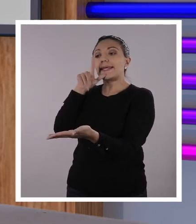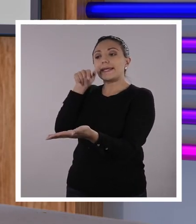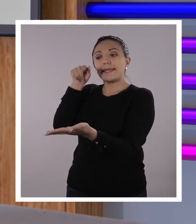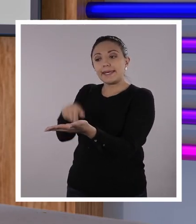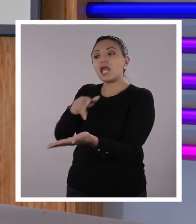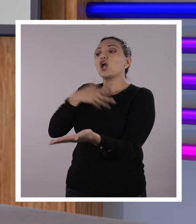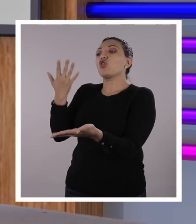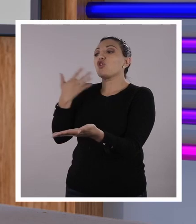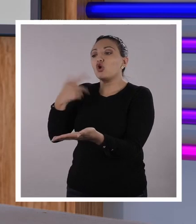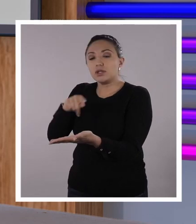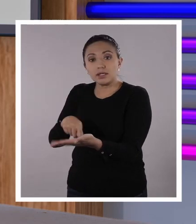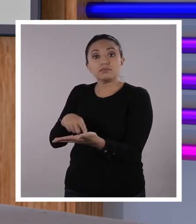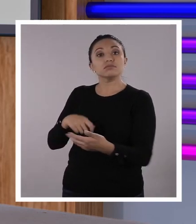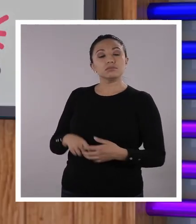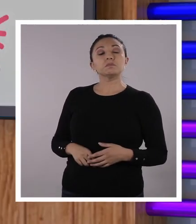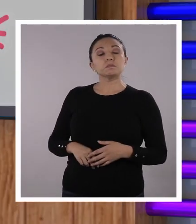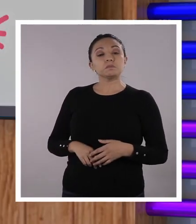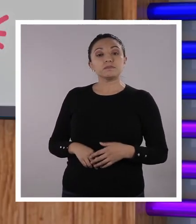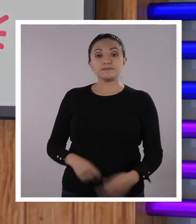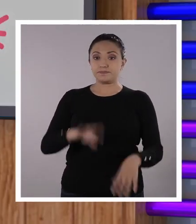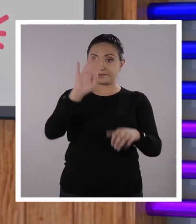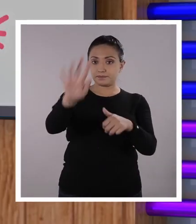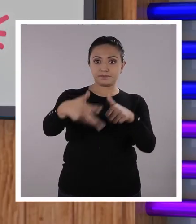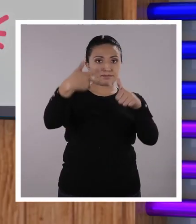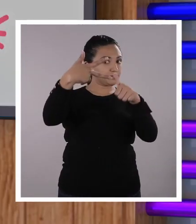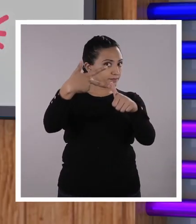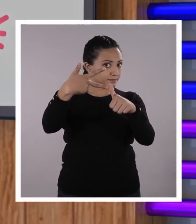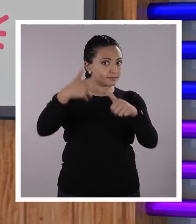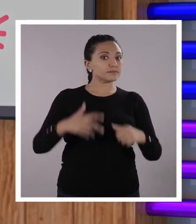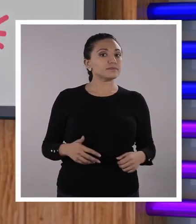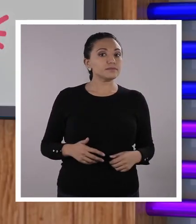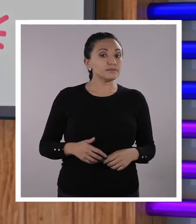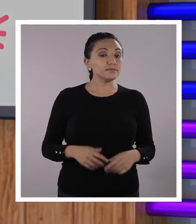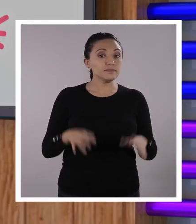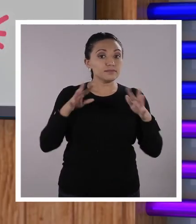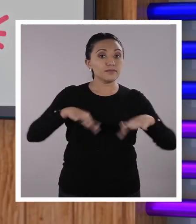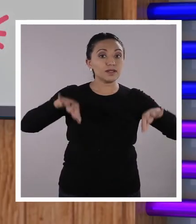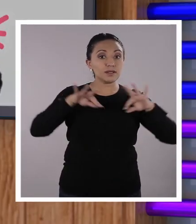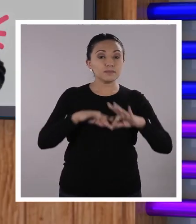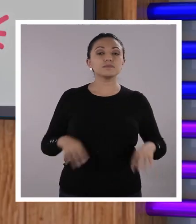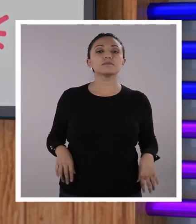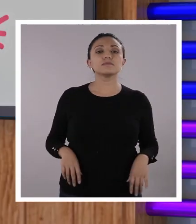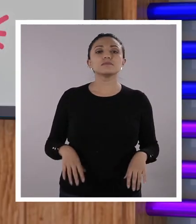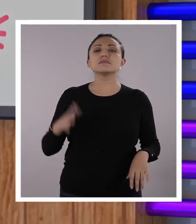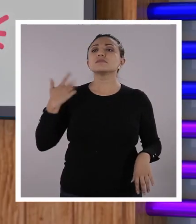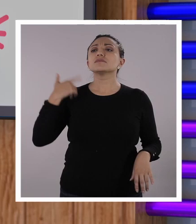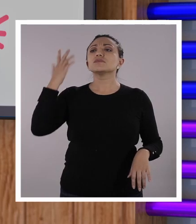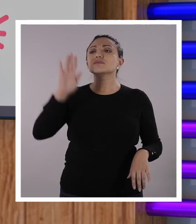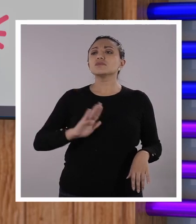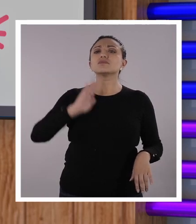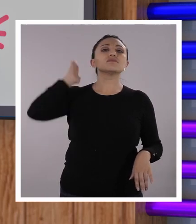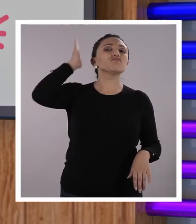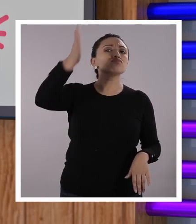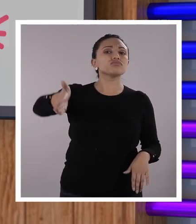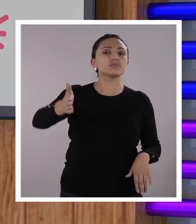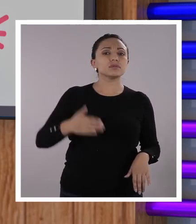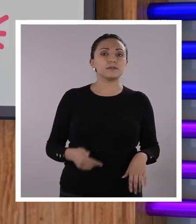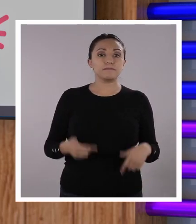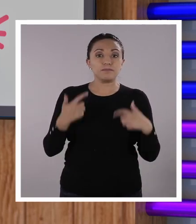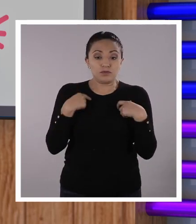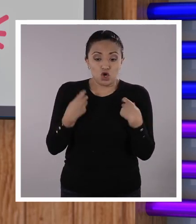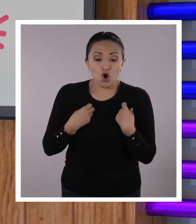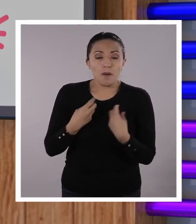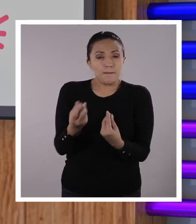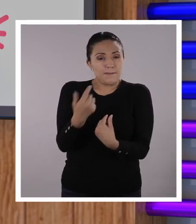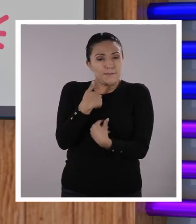citada en todos los trabajos que yo haga. Y la tercera parte de la rutina, que es súper chévere, ¿qué supone un desafío para ti? Vamos